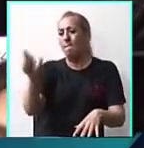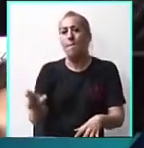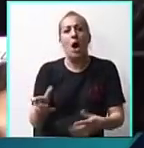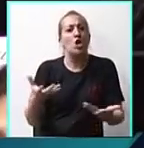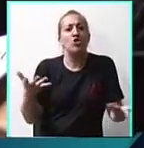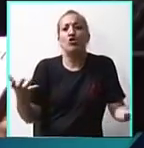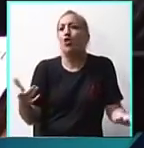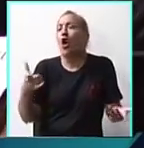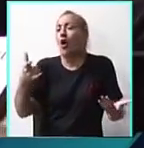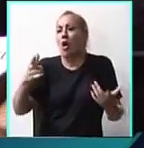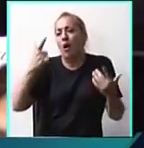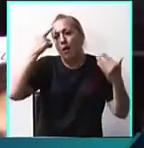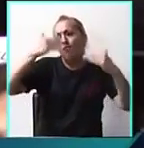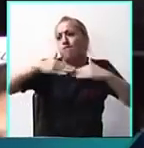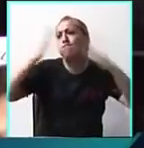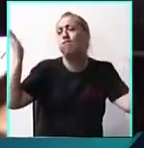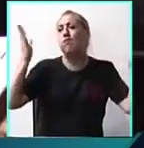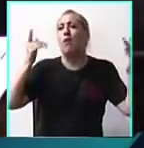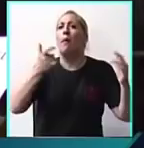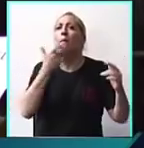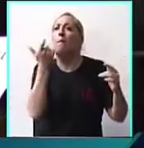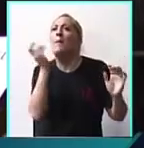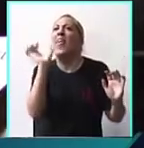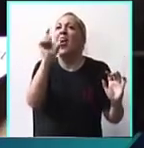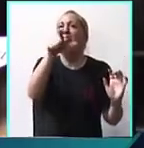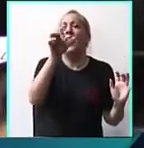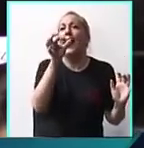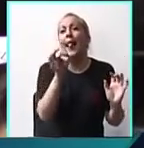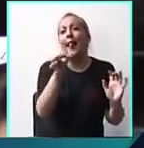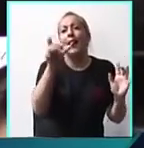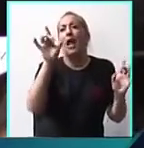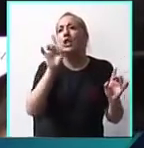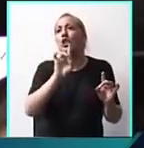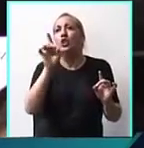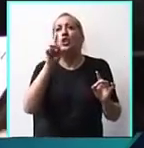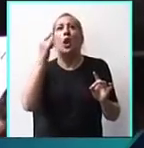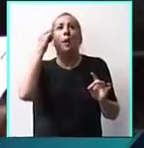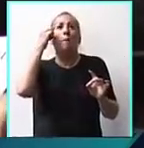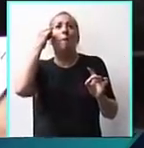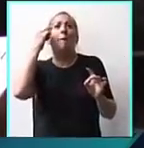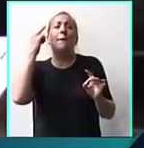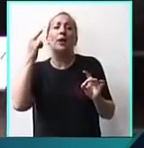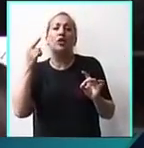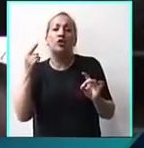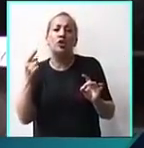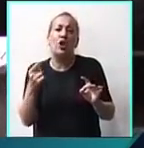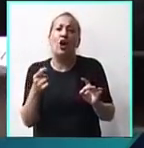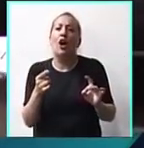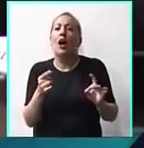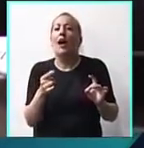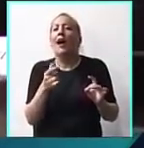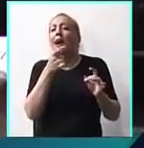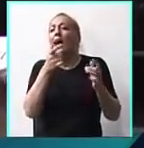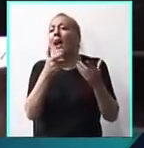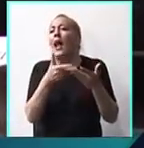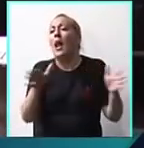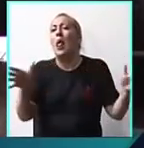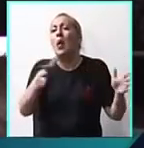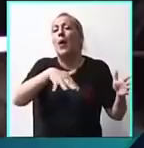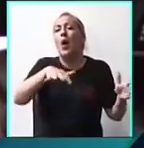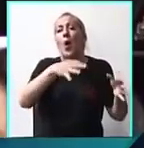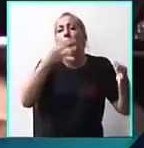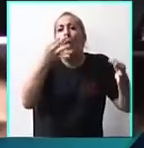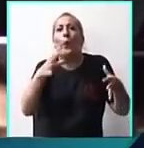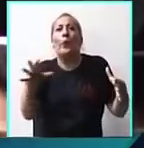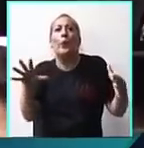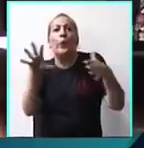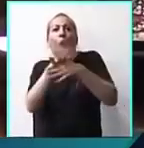contener su impulso y que tiró una piedrita, que lo pensó solo en su casa, que nadie le liberó la zona, que él vio un justito,